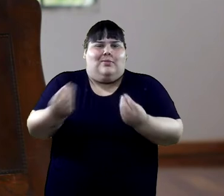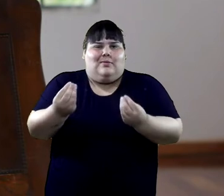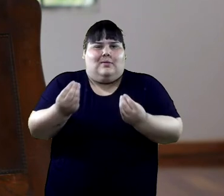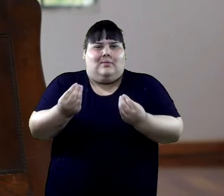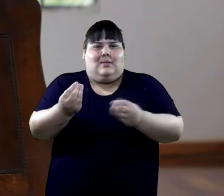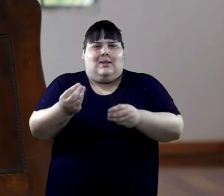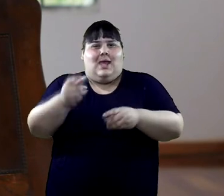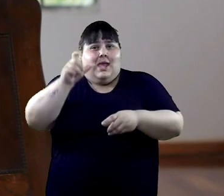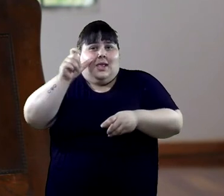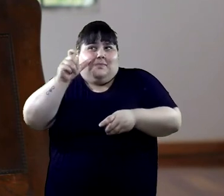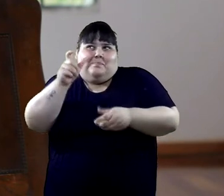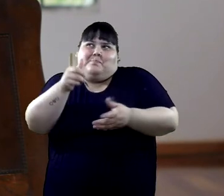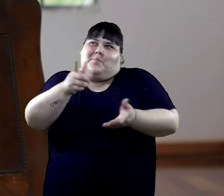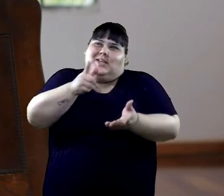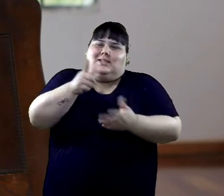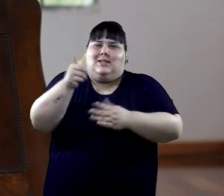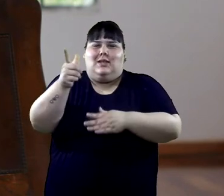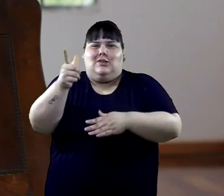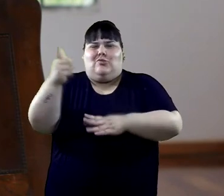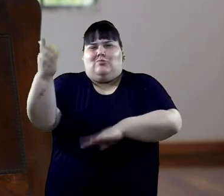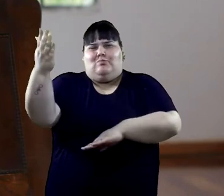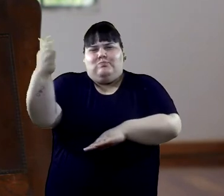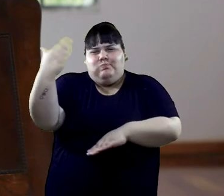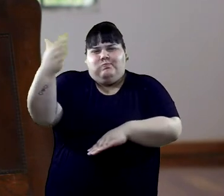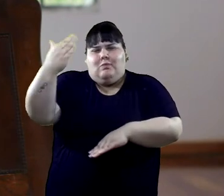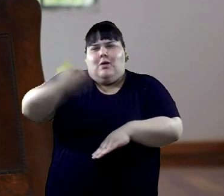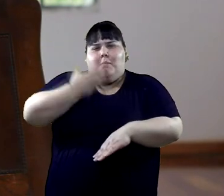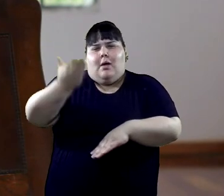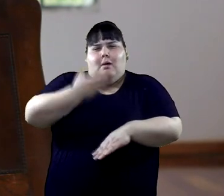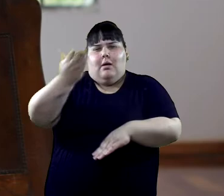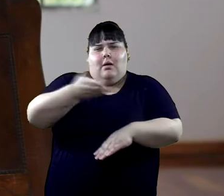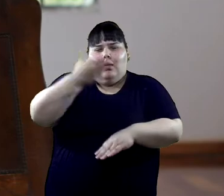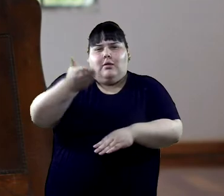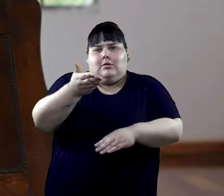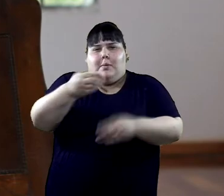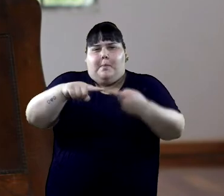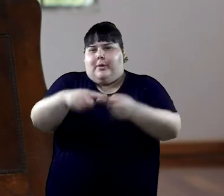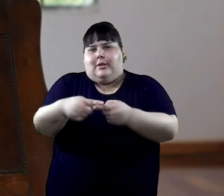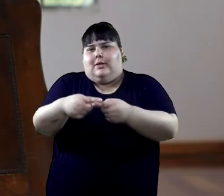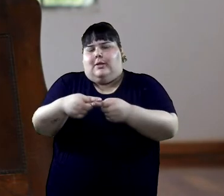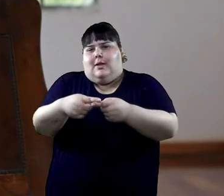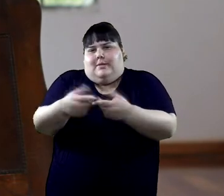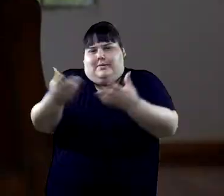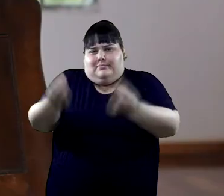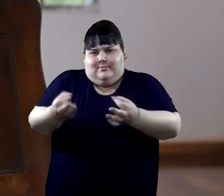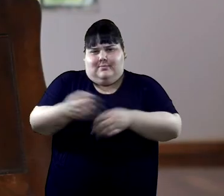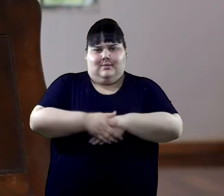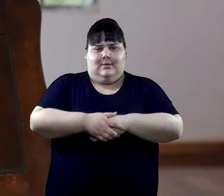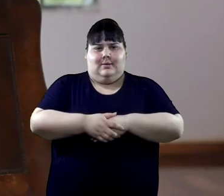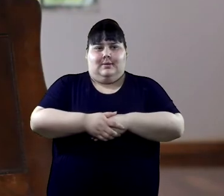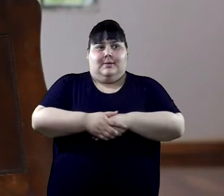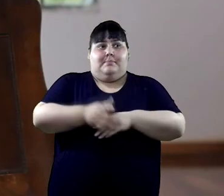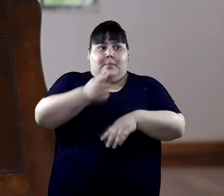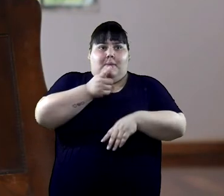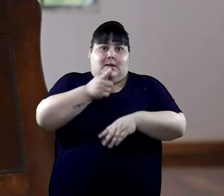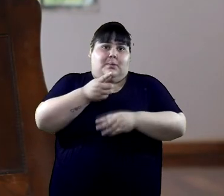termina siendo una cantidad de discurso políticamente correcto. Yo creo